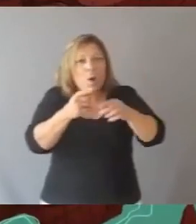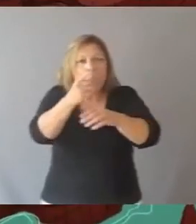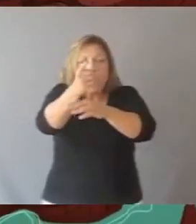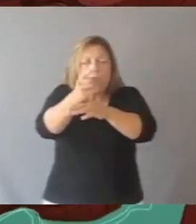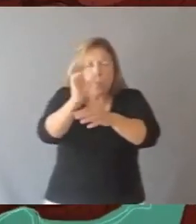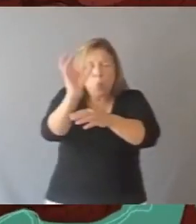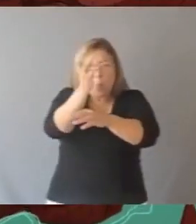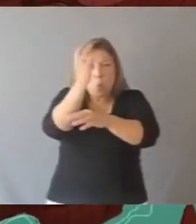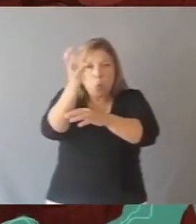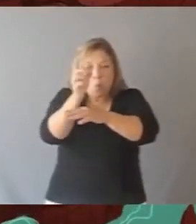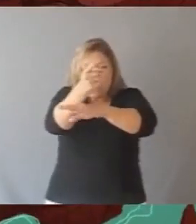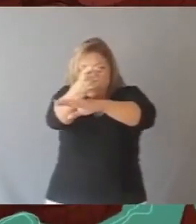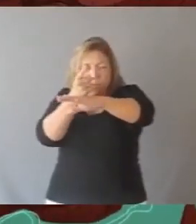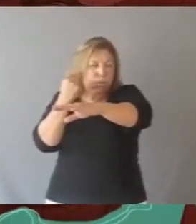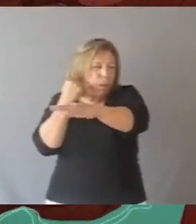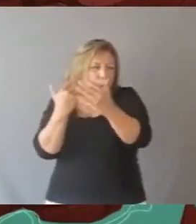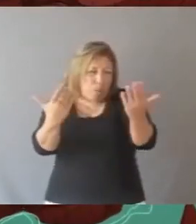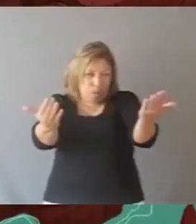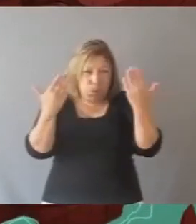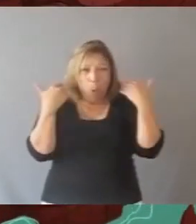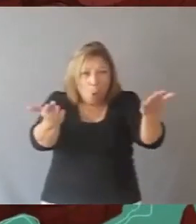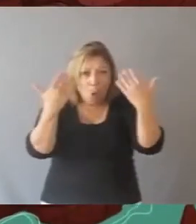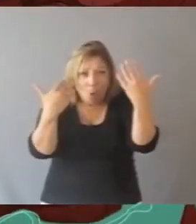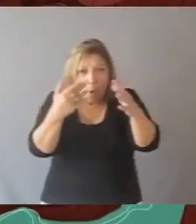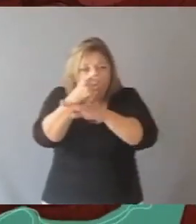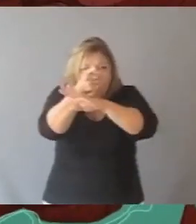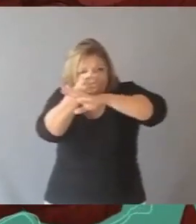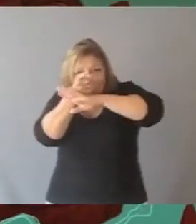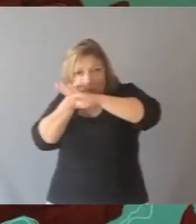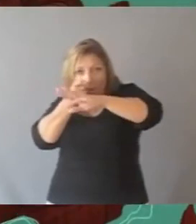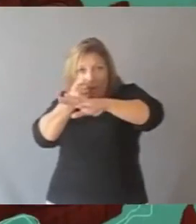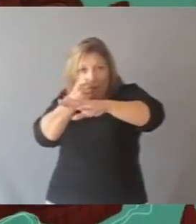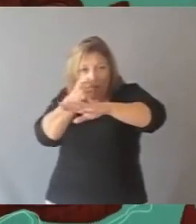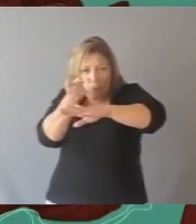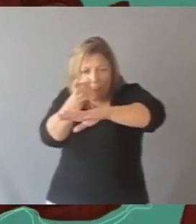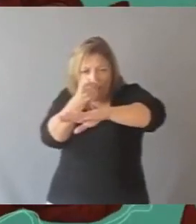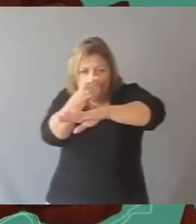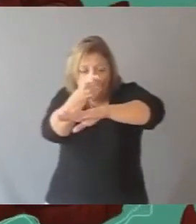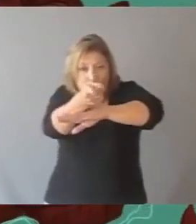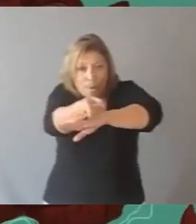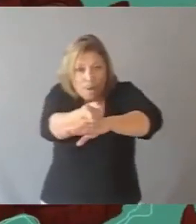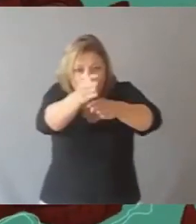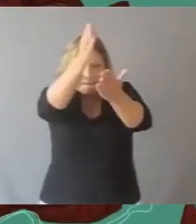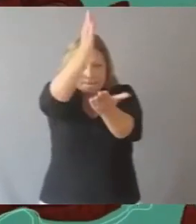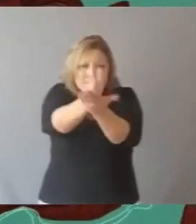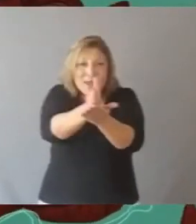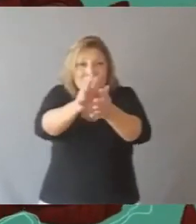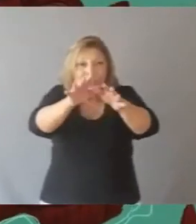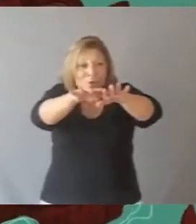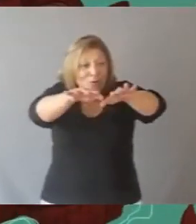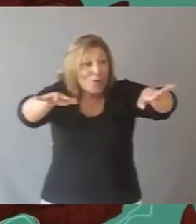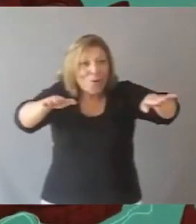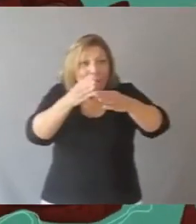gran nube blanca de humo. Sonó un terrible estampido y una enorme bala de cañón cayó en pleno dique, justo en el